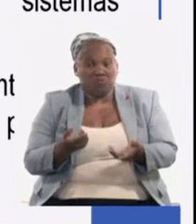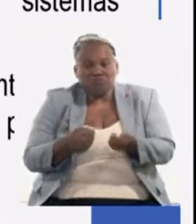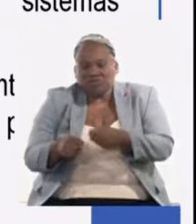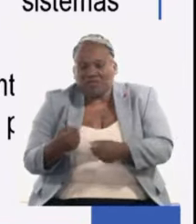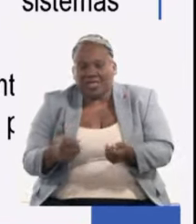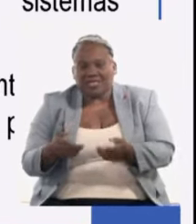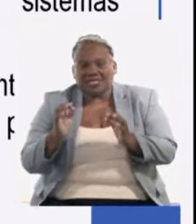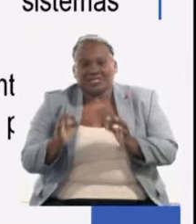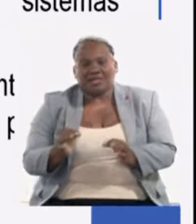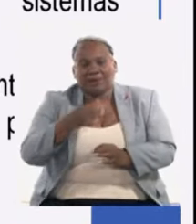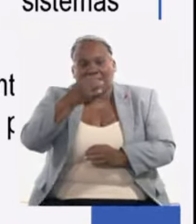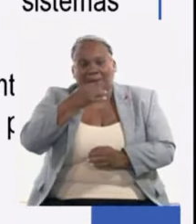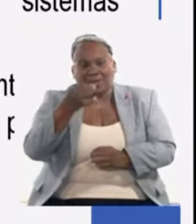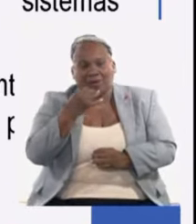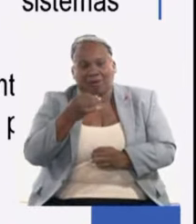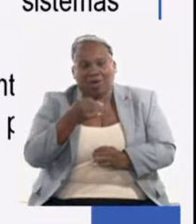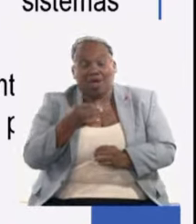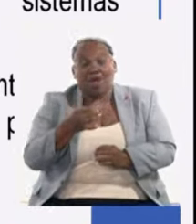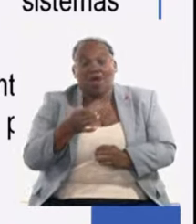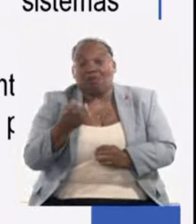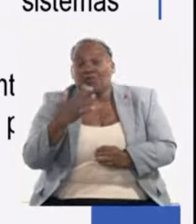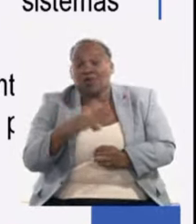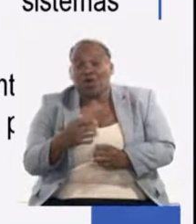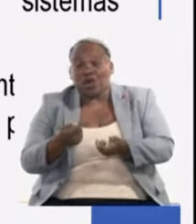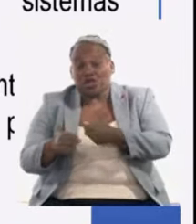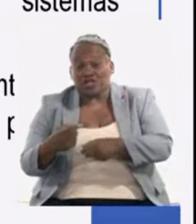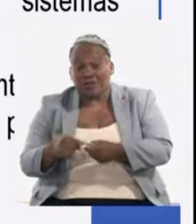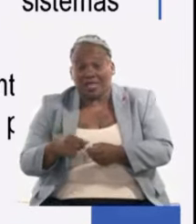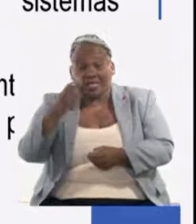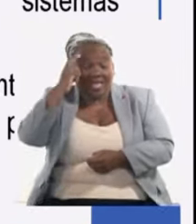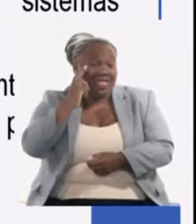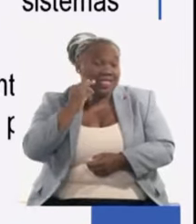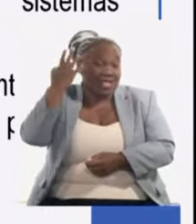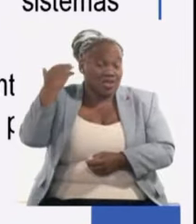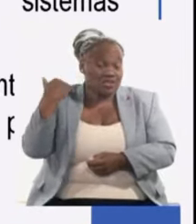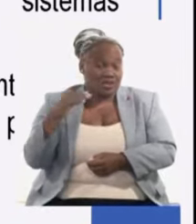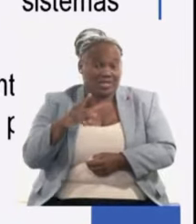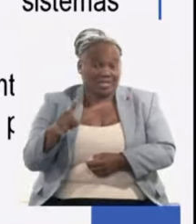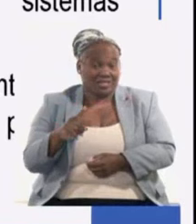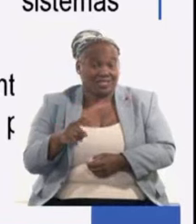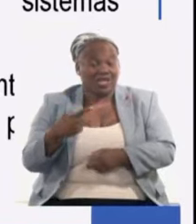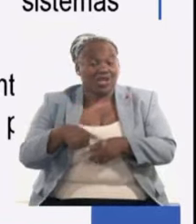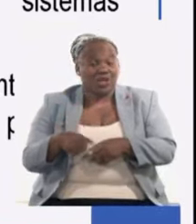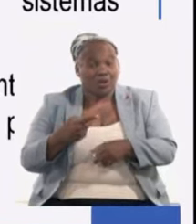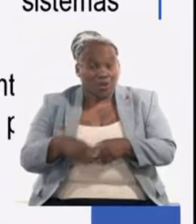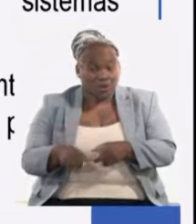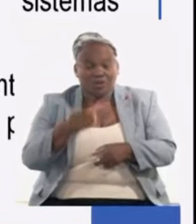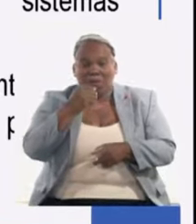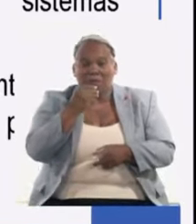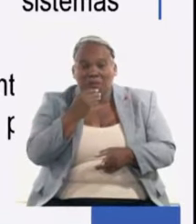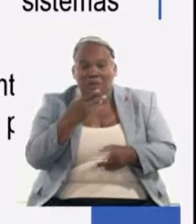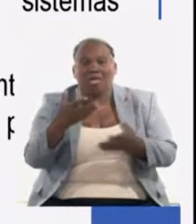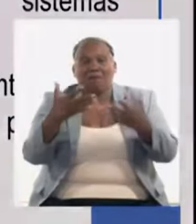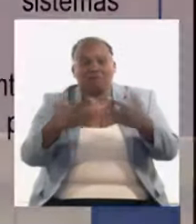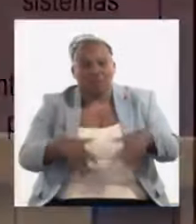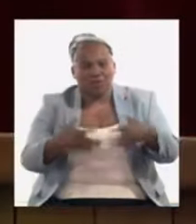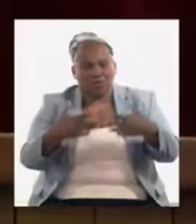delimitamos ociosos de obsoletos ociosos es capacidad productiva que están en capacidad de producir competitivamente